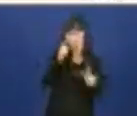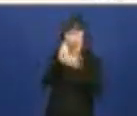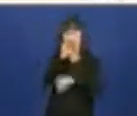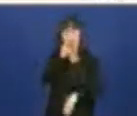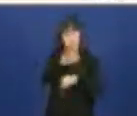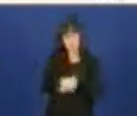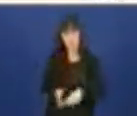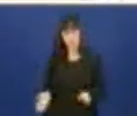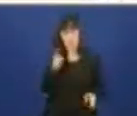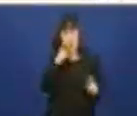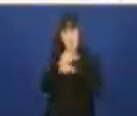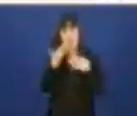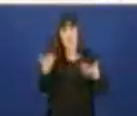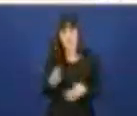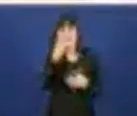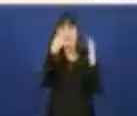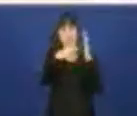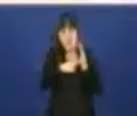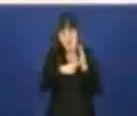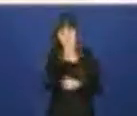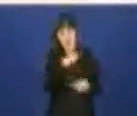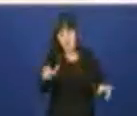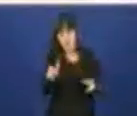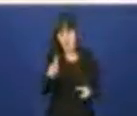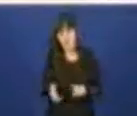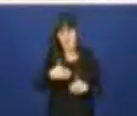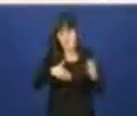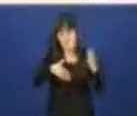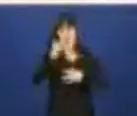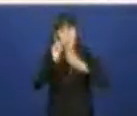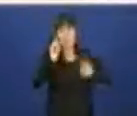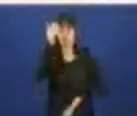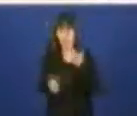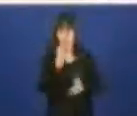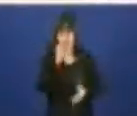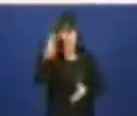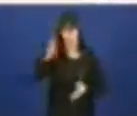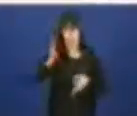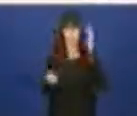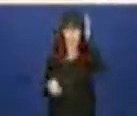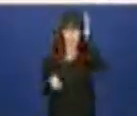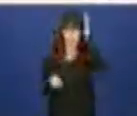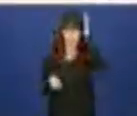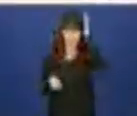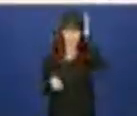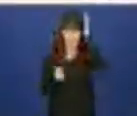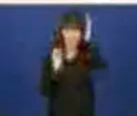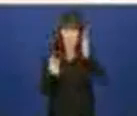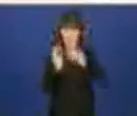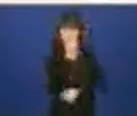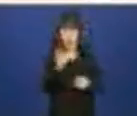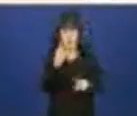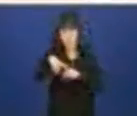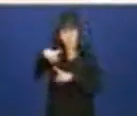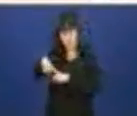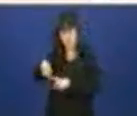que haxe a 7.000 persoas máis que hai 4 anos. Ese é o seu objetivo. Pero algúnas cousas se cambiaron. Tardaron máis de un mes en